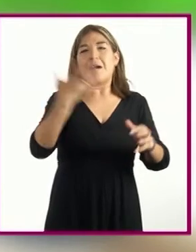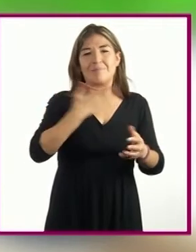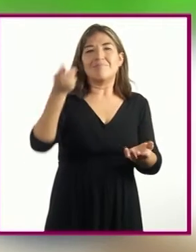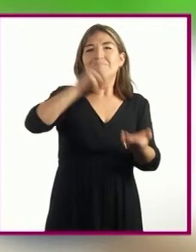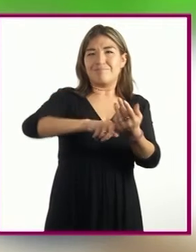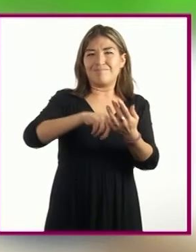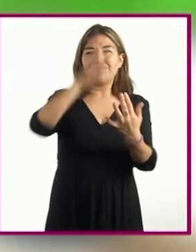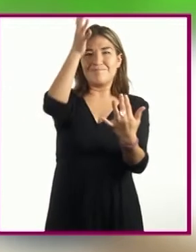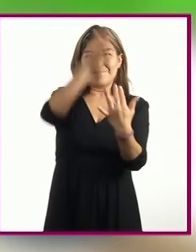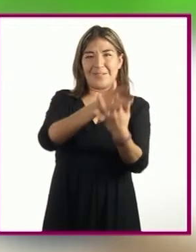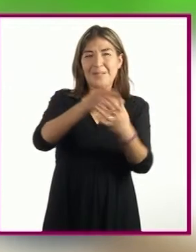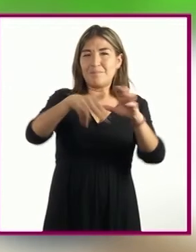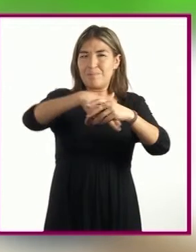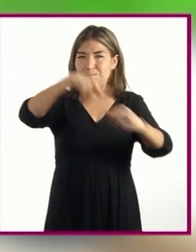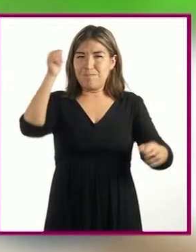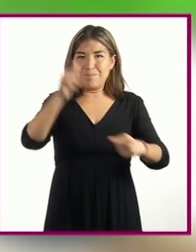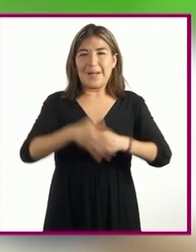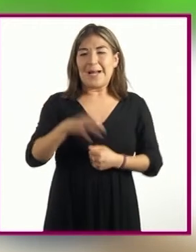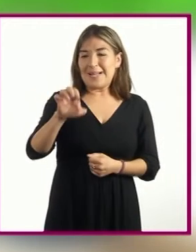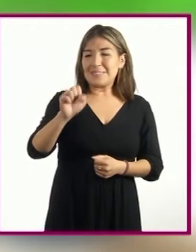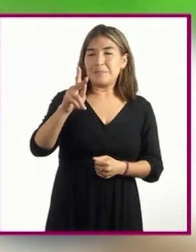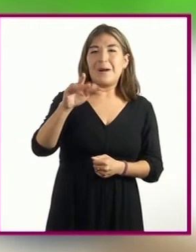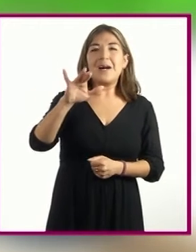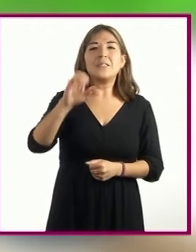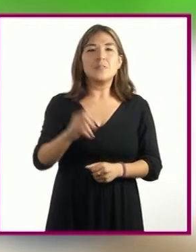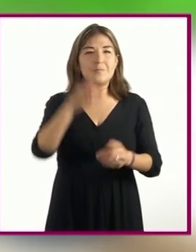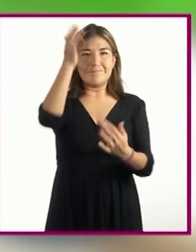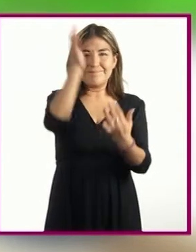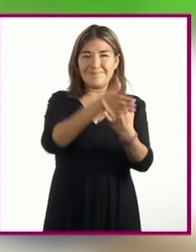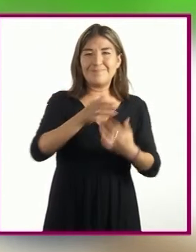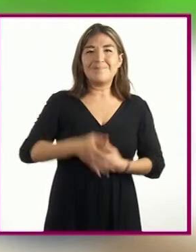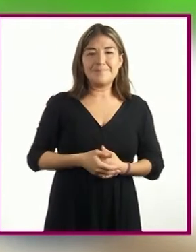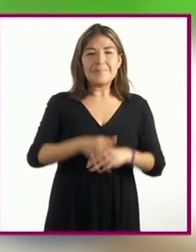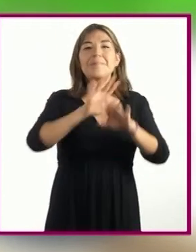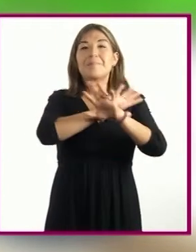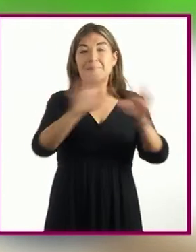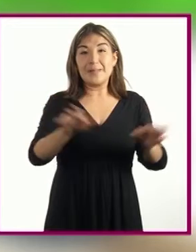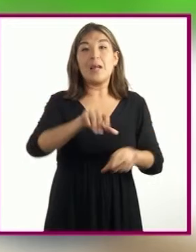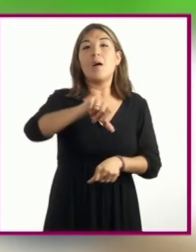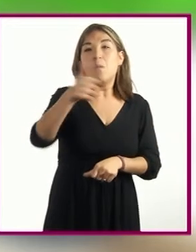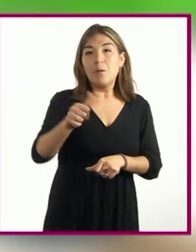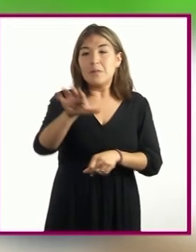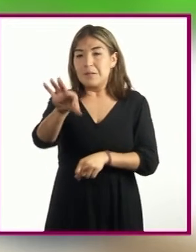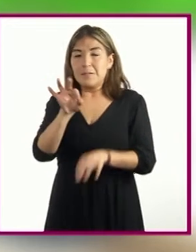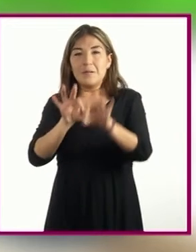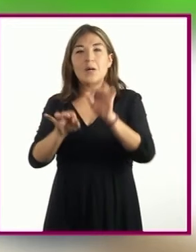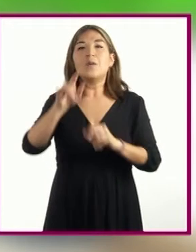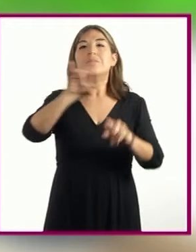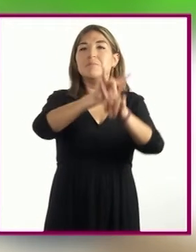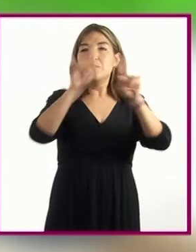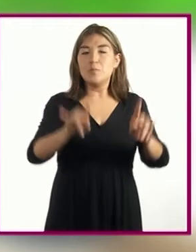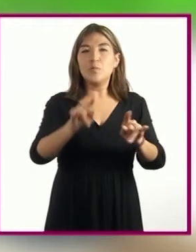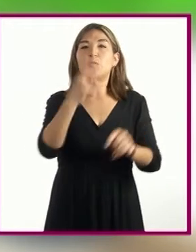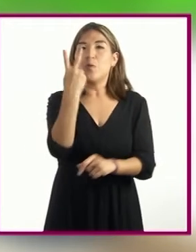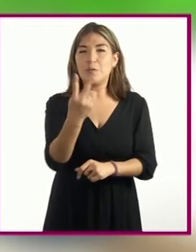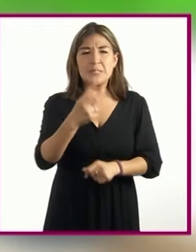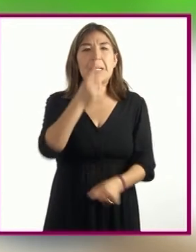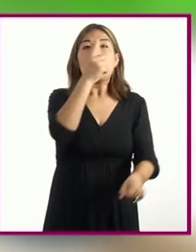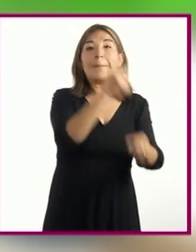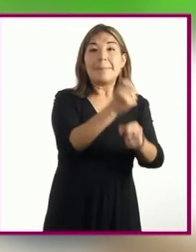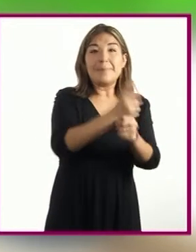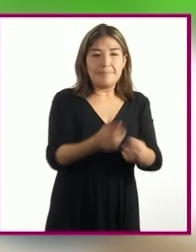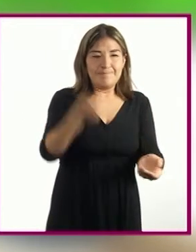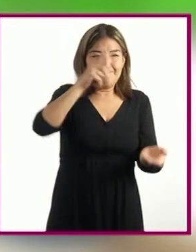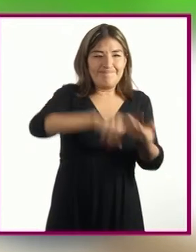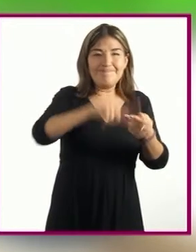recuerden que el espacio es el lugar físico ahora sí los espacios seleccionados fueron dos el primero dentro